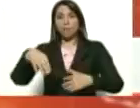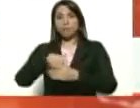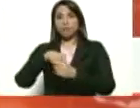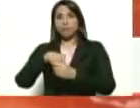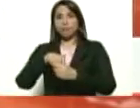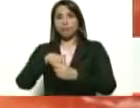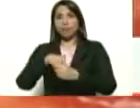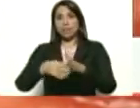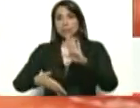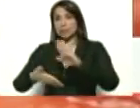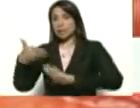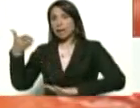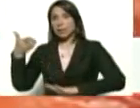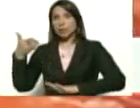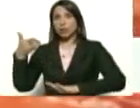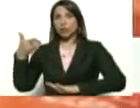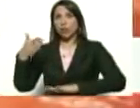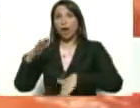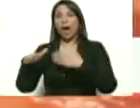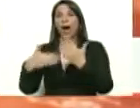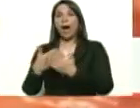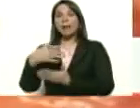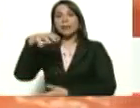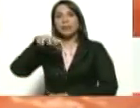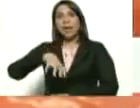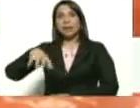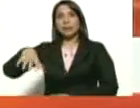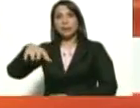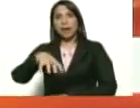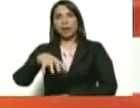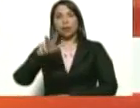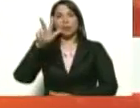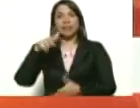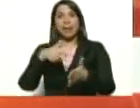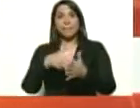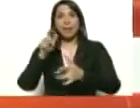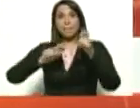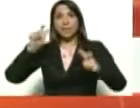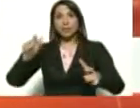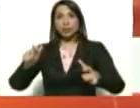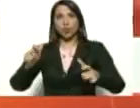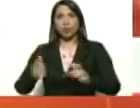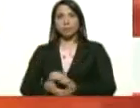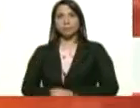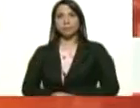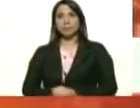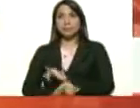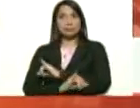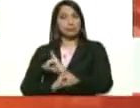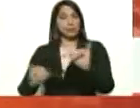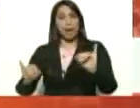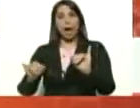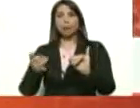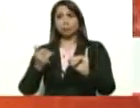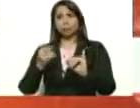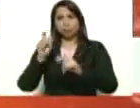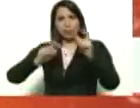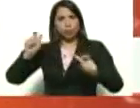sanos a sus estados. 3,000 de ellos. 3,000 ya están en sus estados.